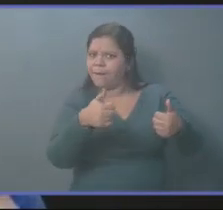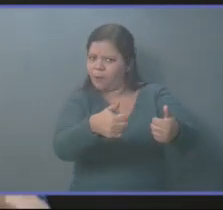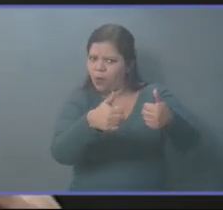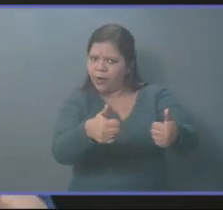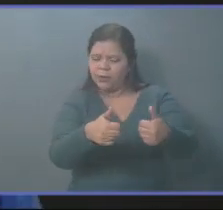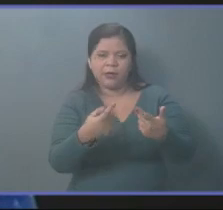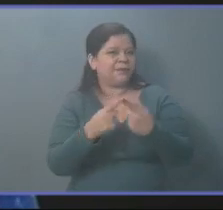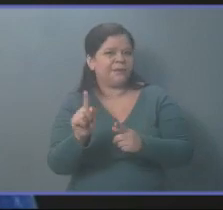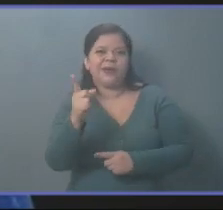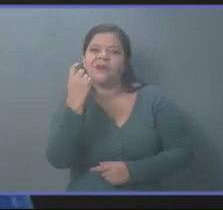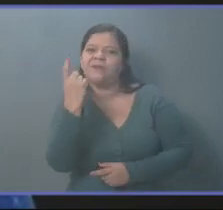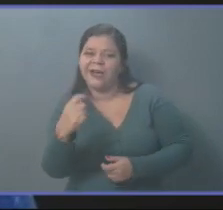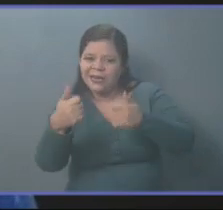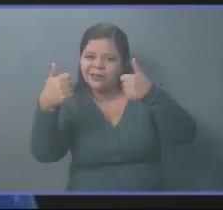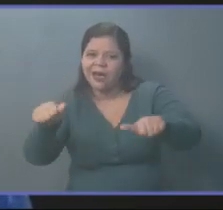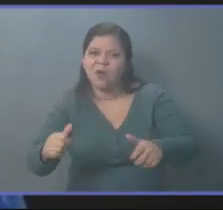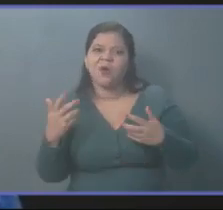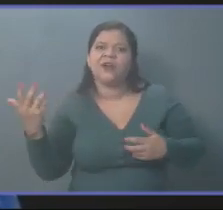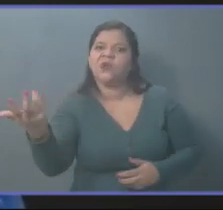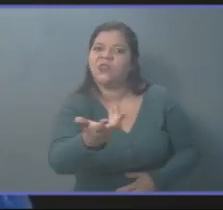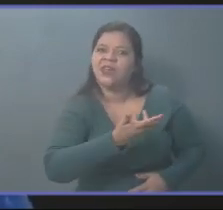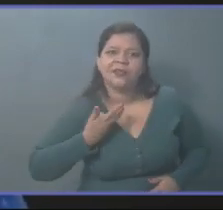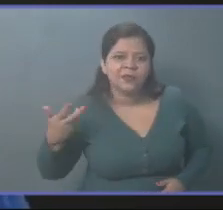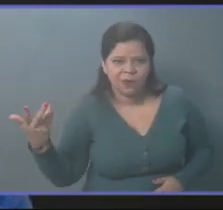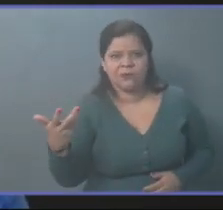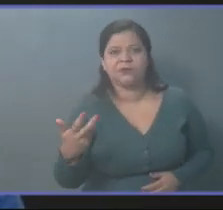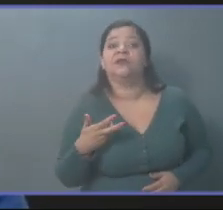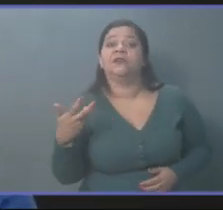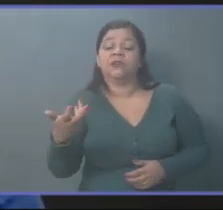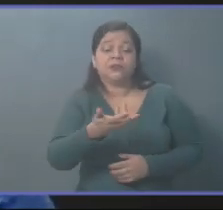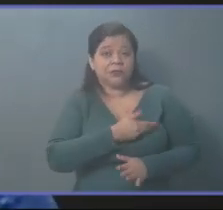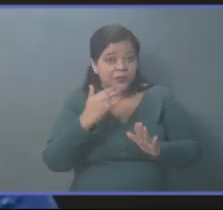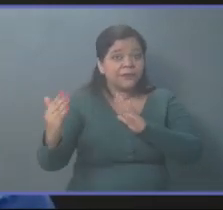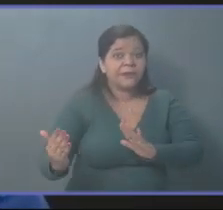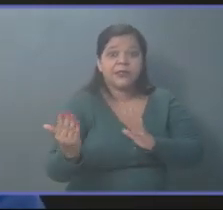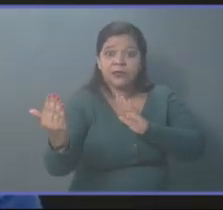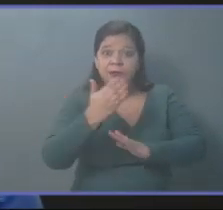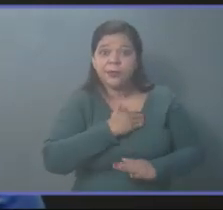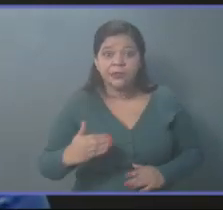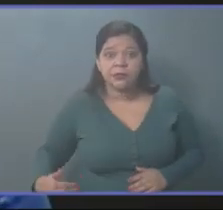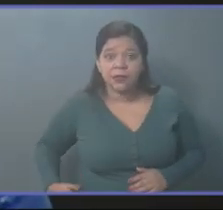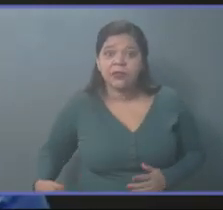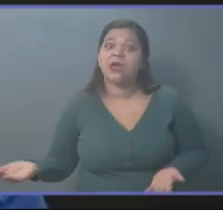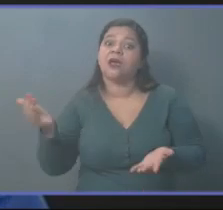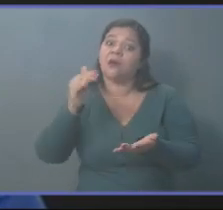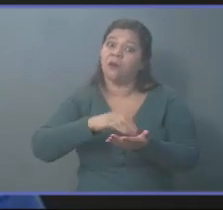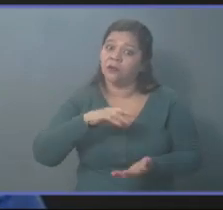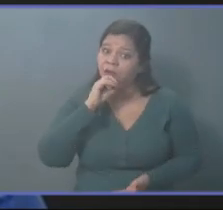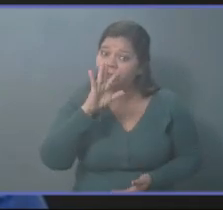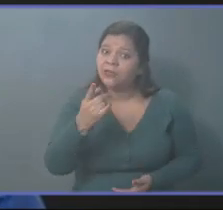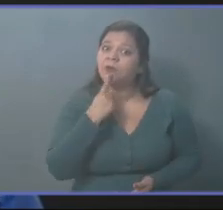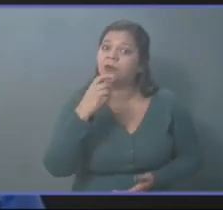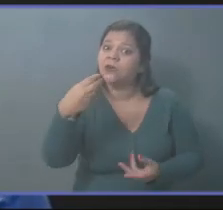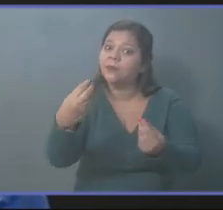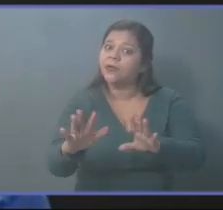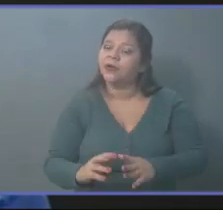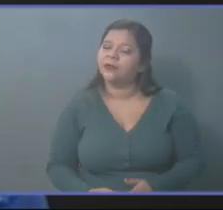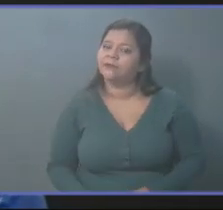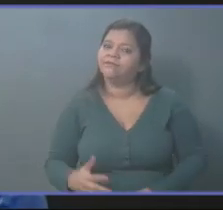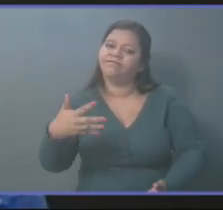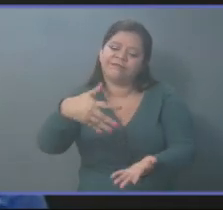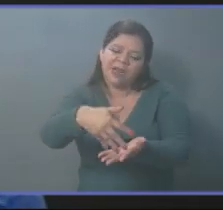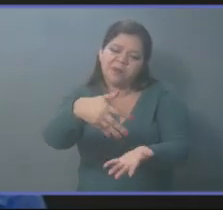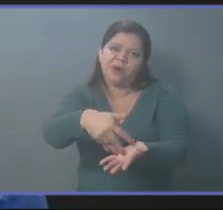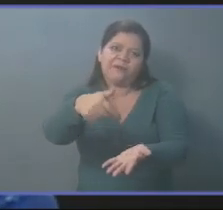no es por consenso. Y si vamos a estar enfrentándonos con el presidente, les repito, el que pierde es el pueblo